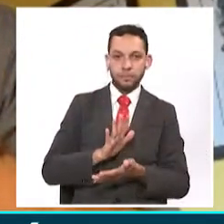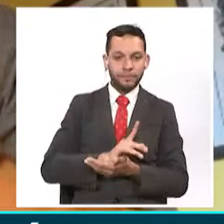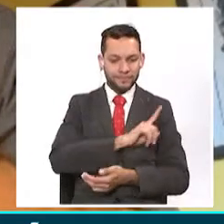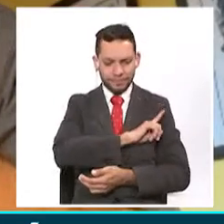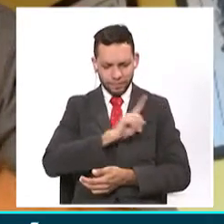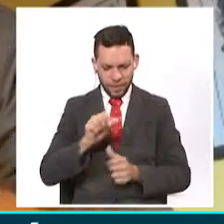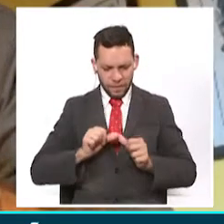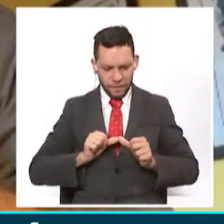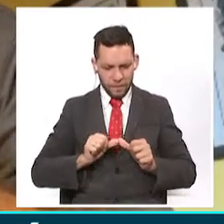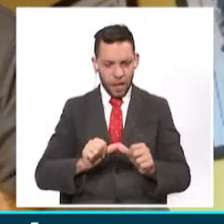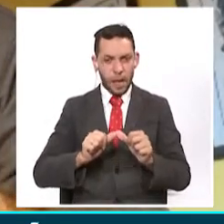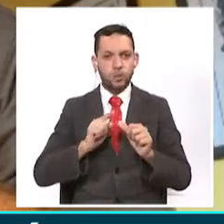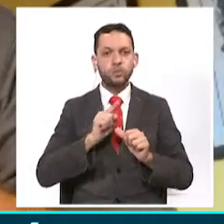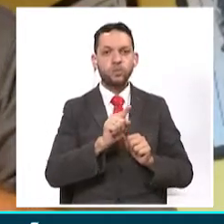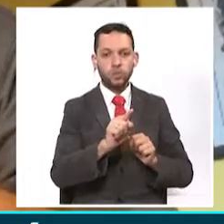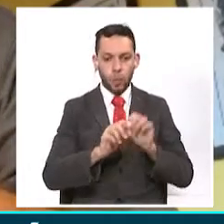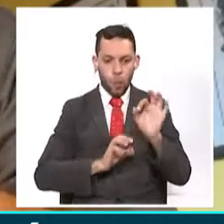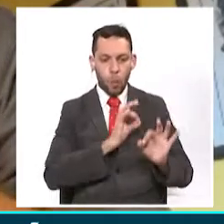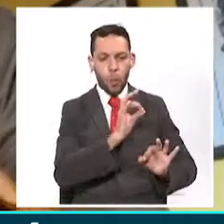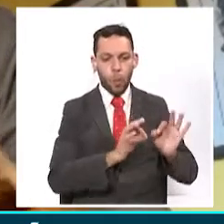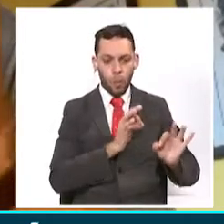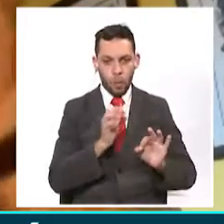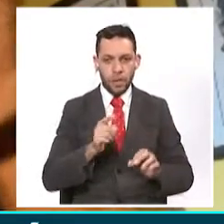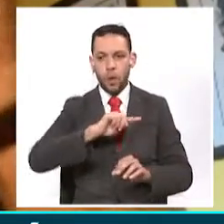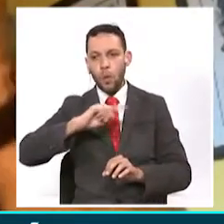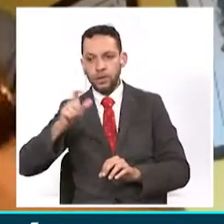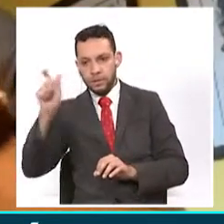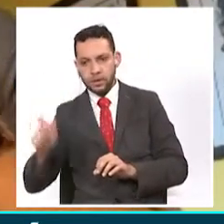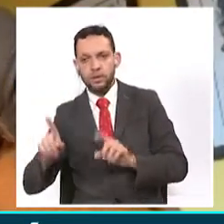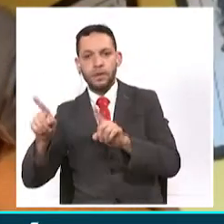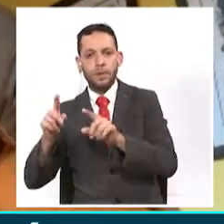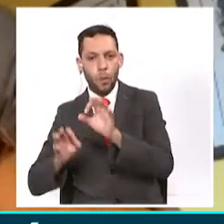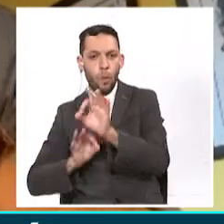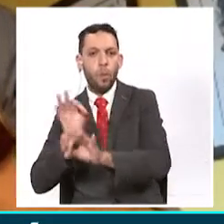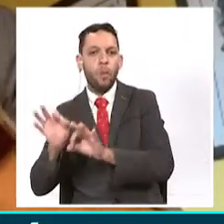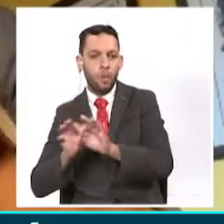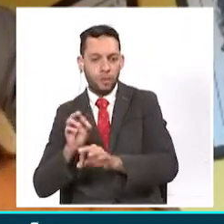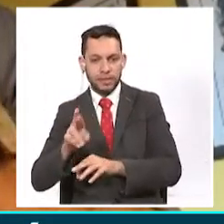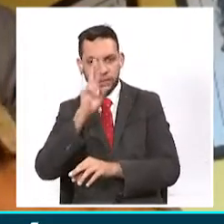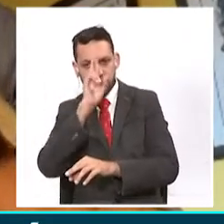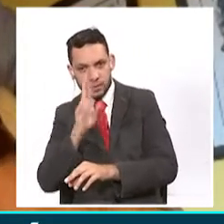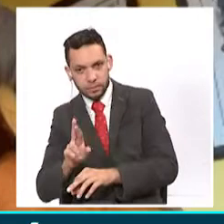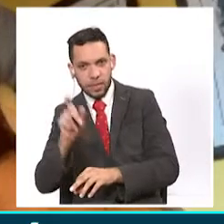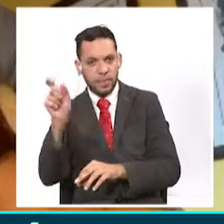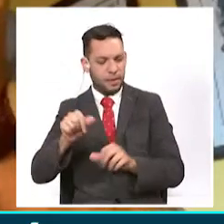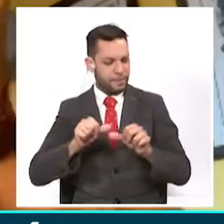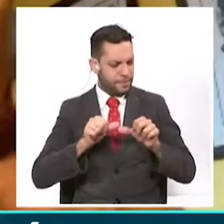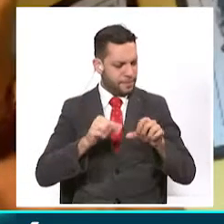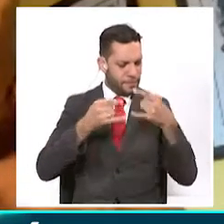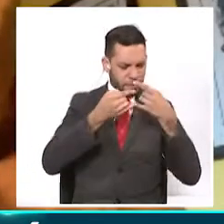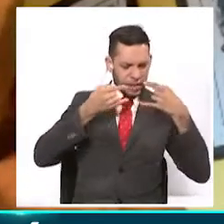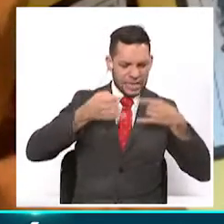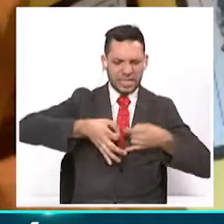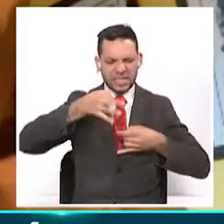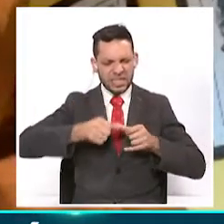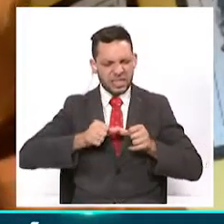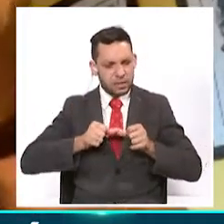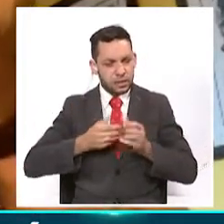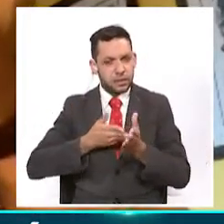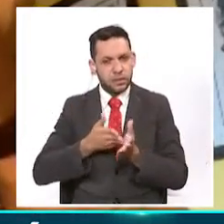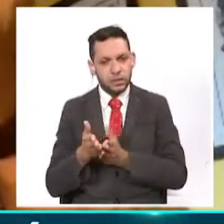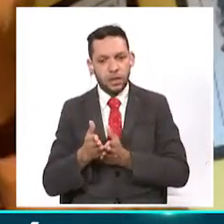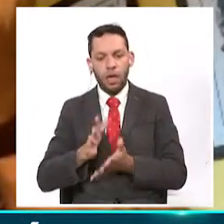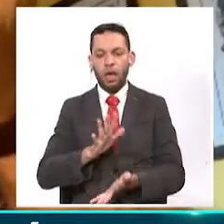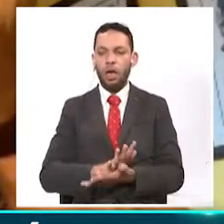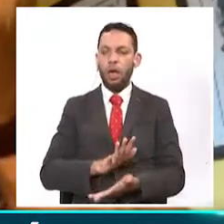si tú te proteges, protege a los demás. No olvidemos la mascarilla permanentemente. No, no, un